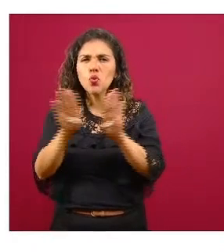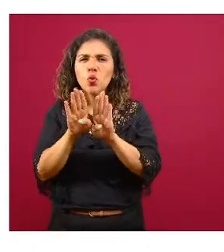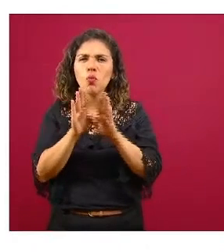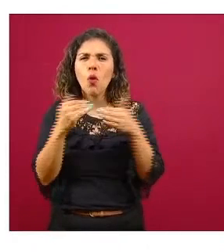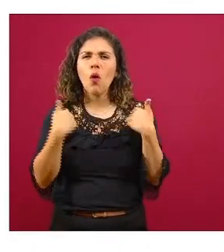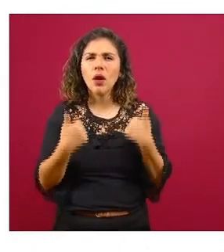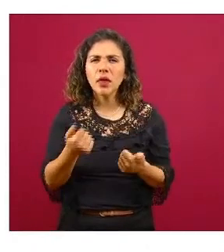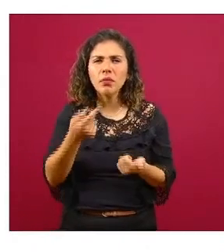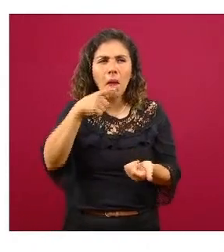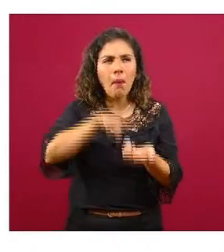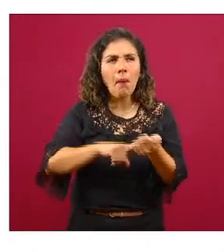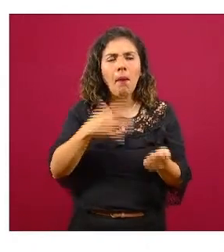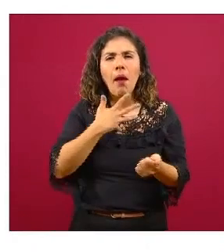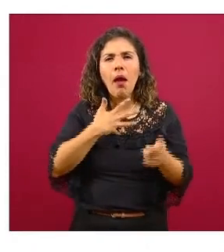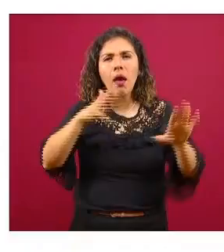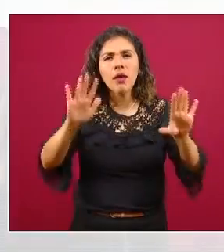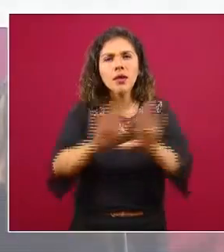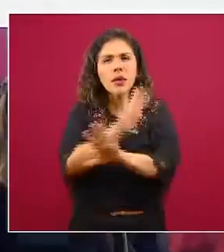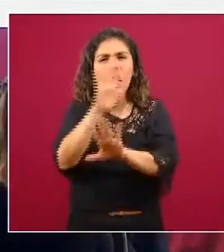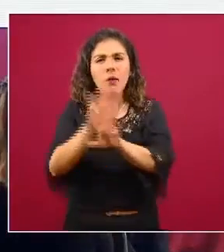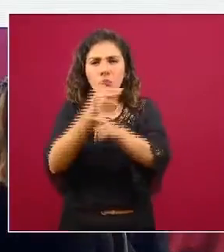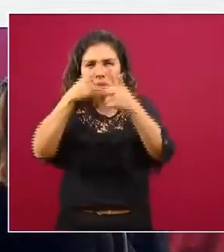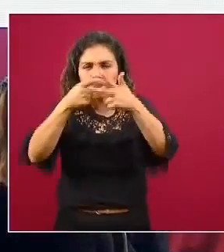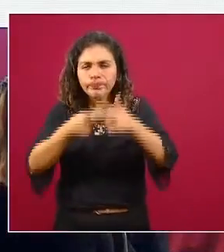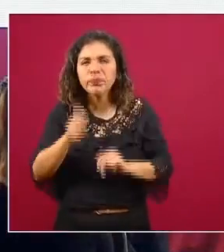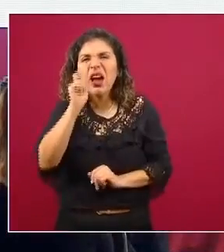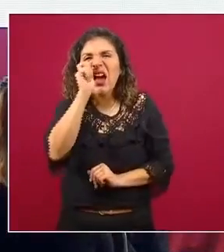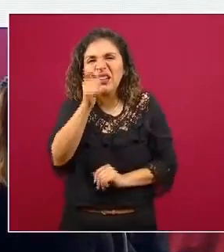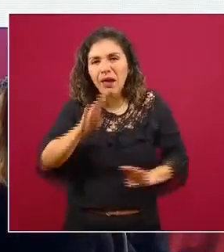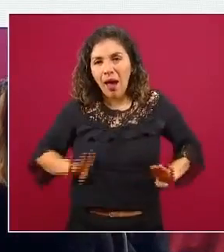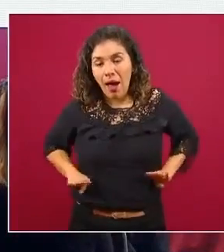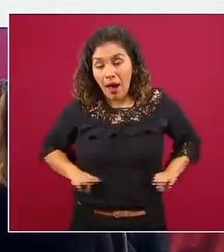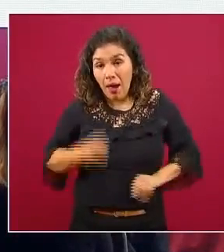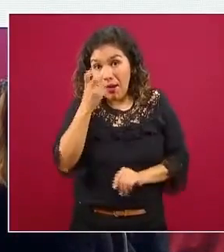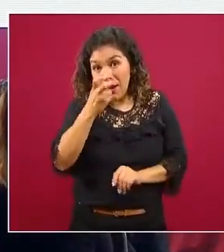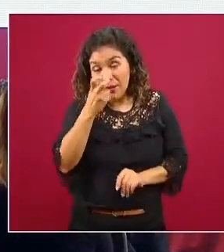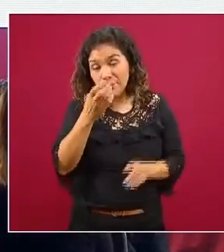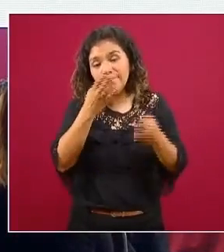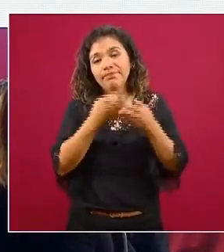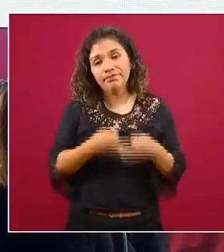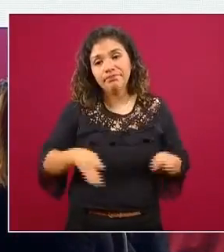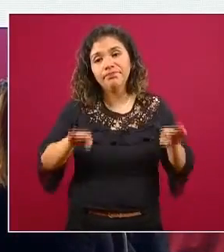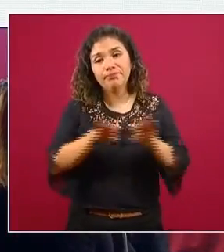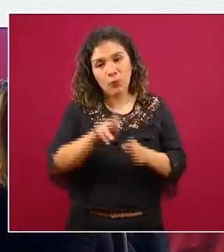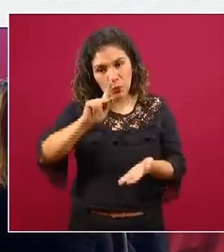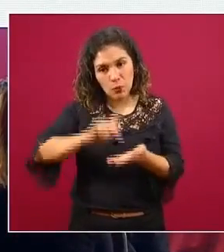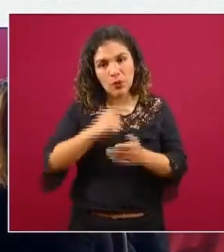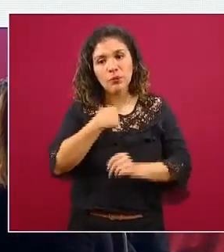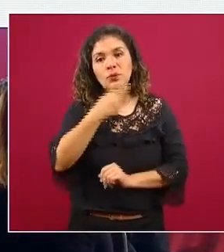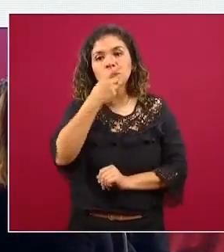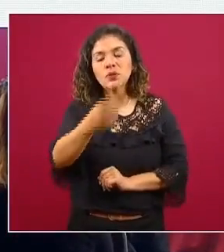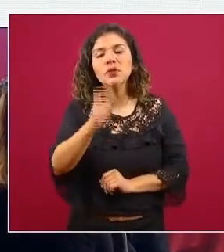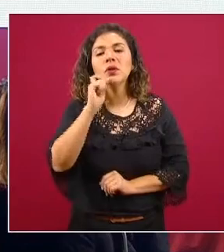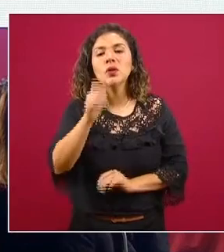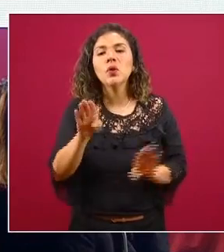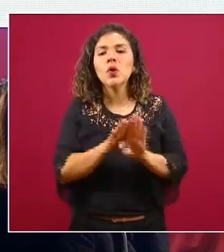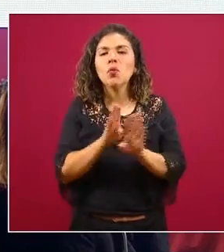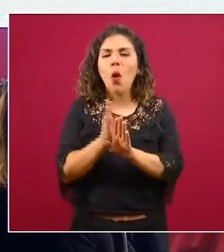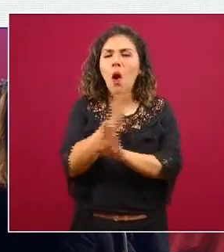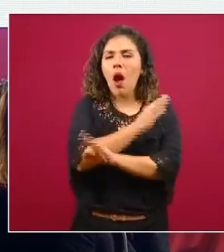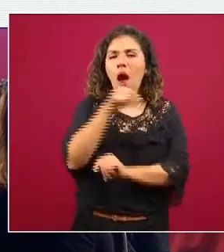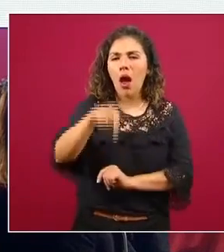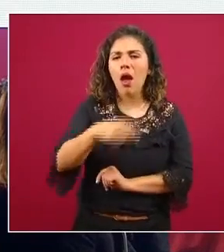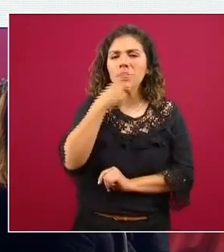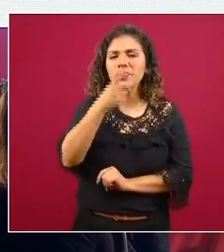hay un cambio que es estadísticamente significativo es importante y repito esto que ya se mencionó